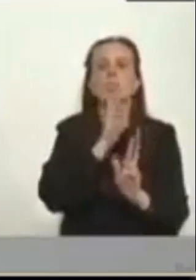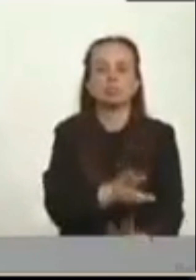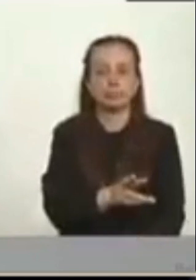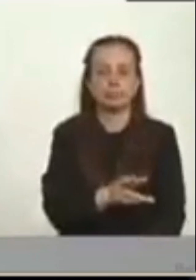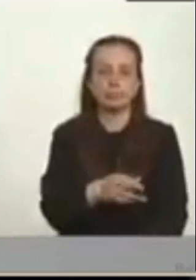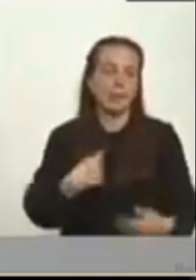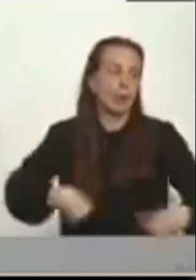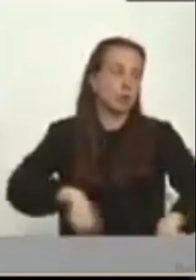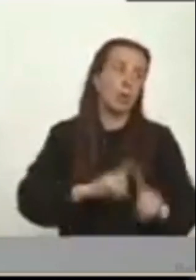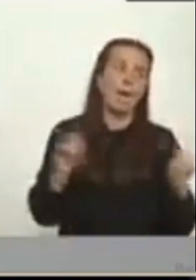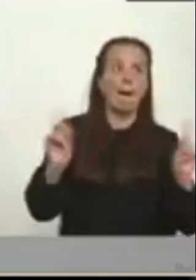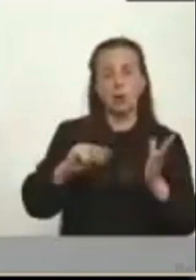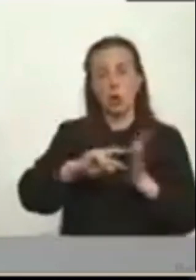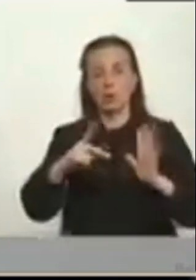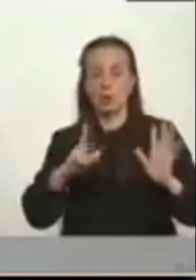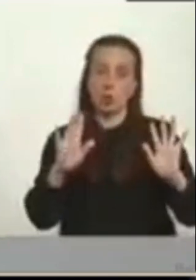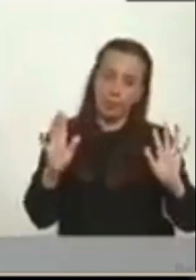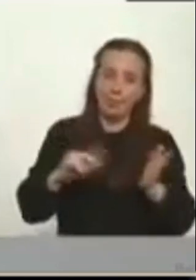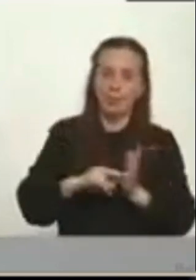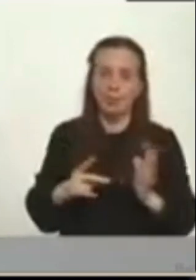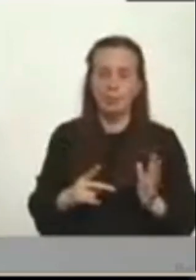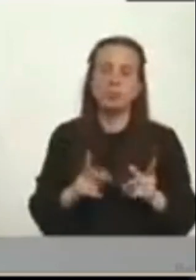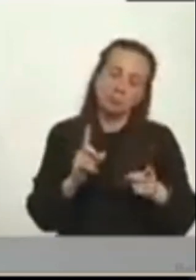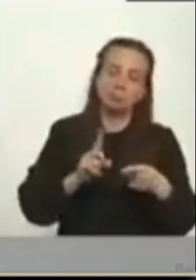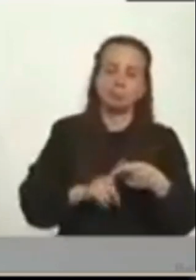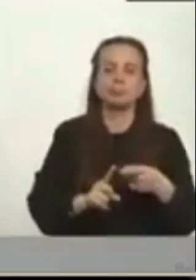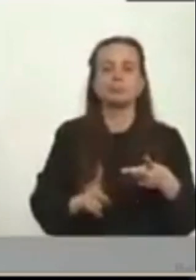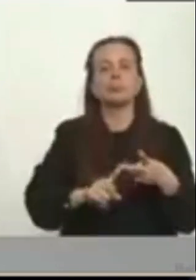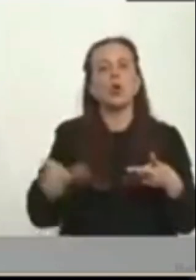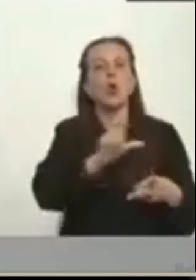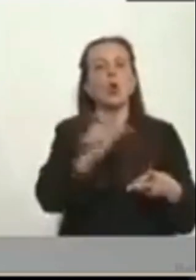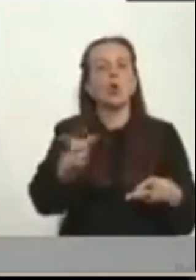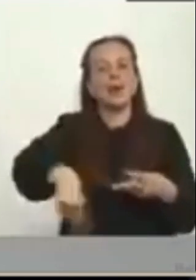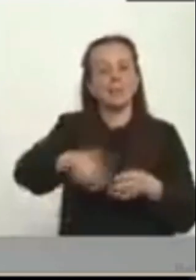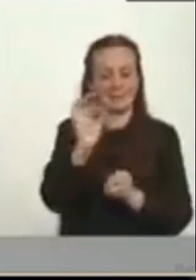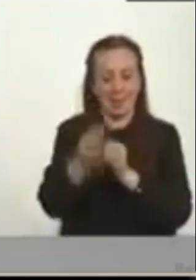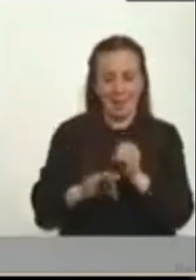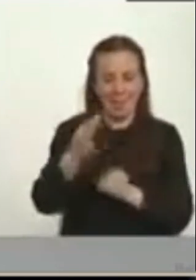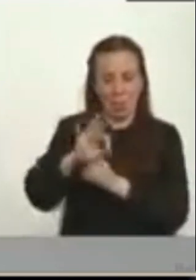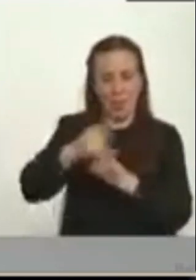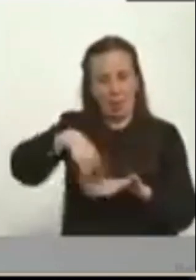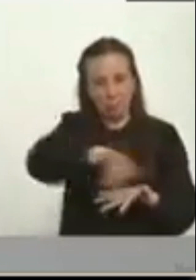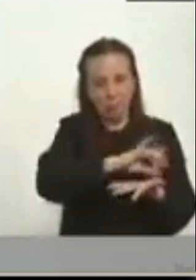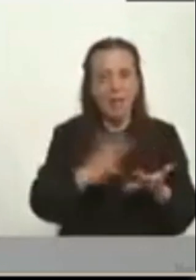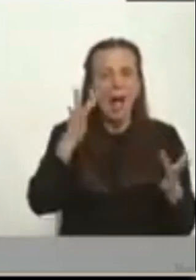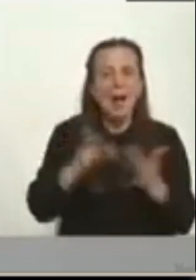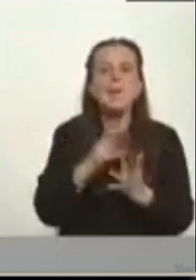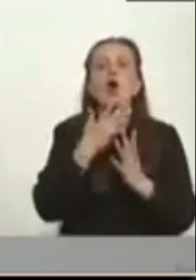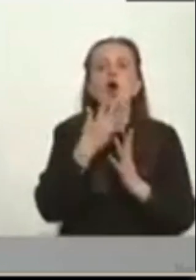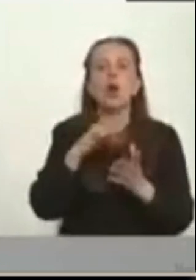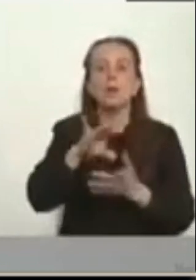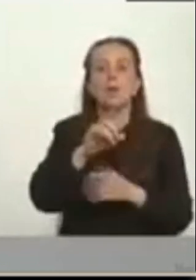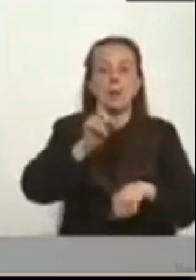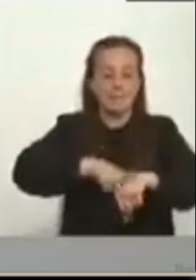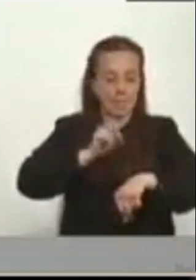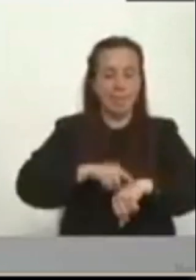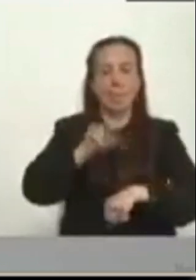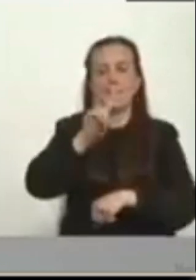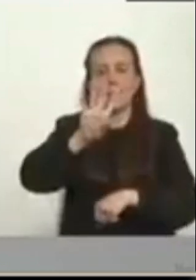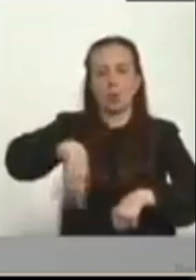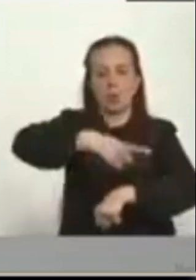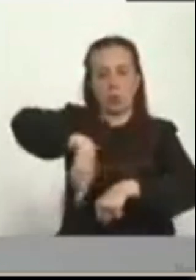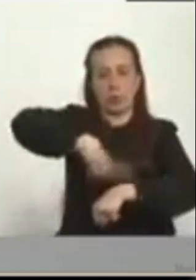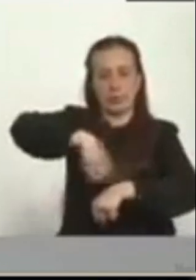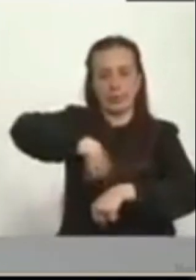como somos sofisticados hace varios años, la otra prueba es la prueba de absorción atómica para pólvora. El resultado dura 24 horas.